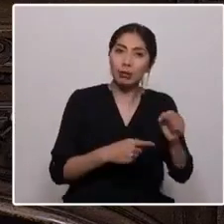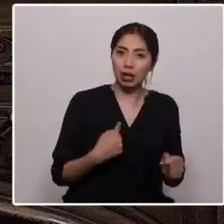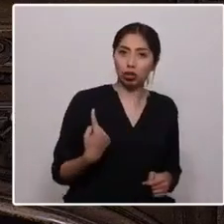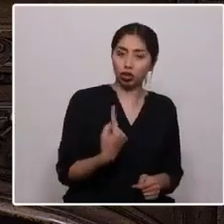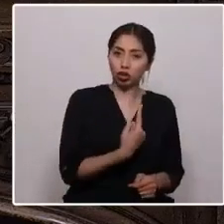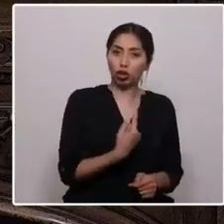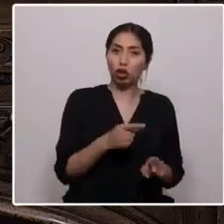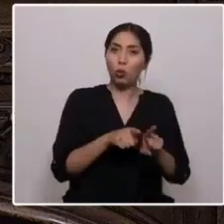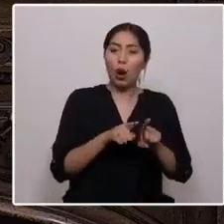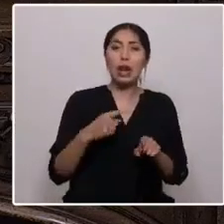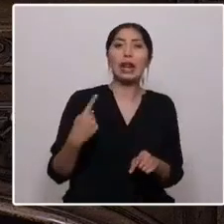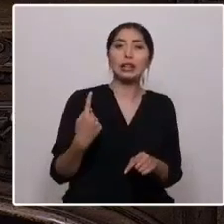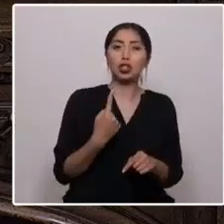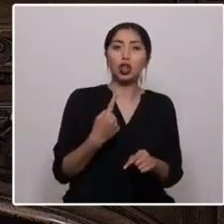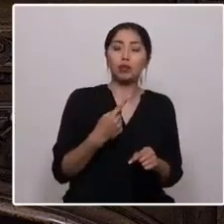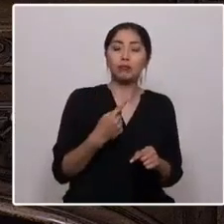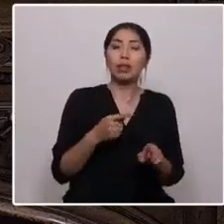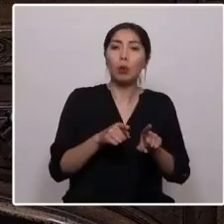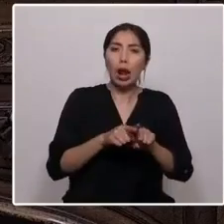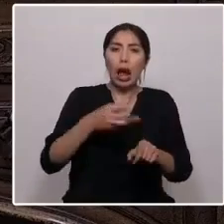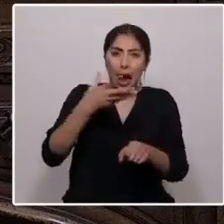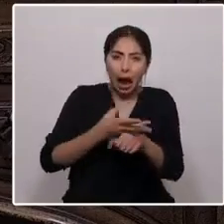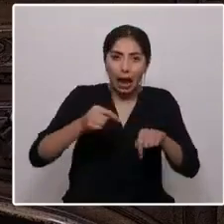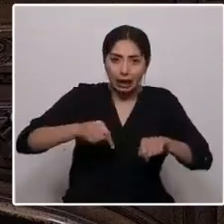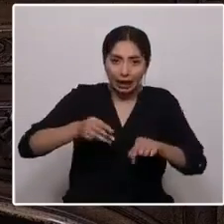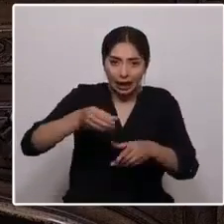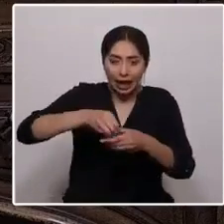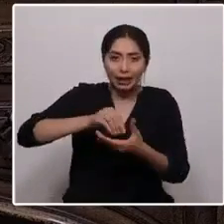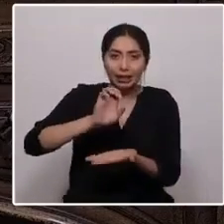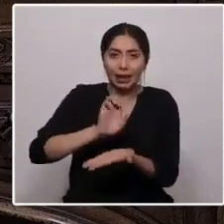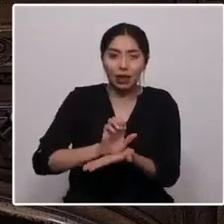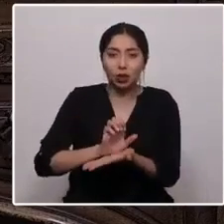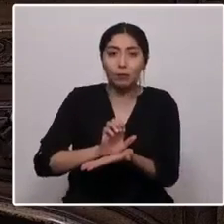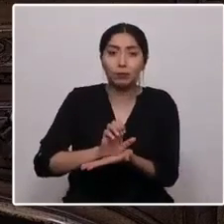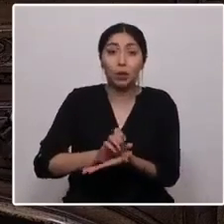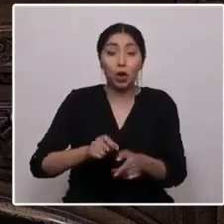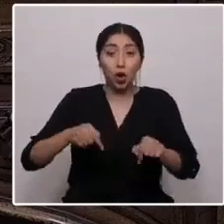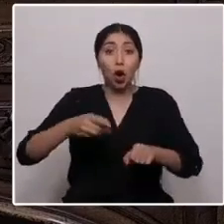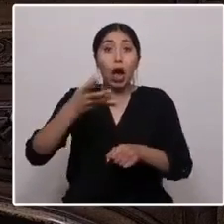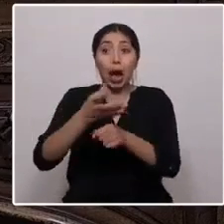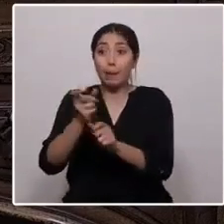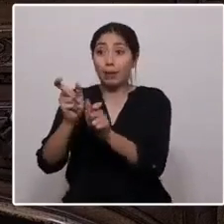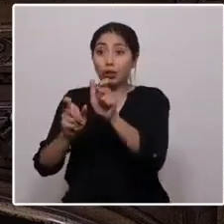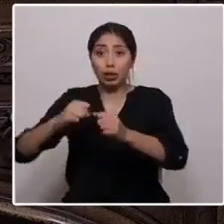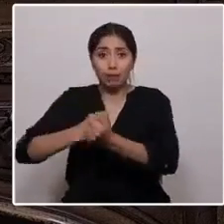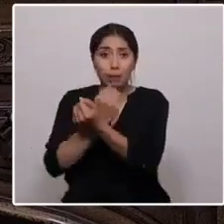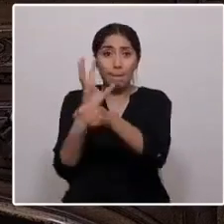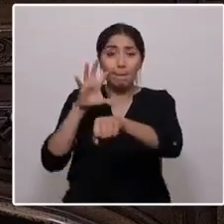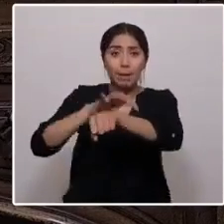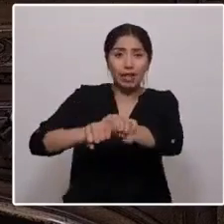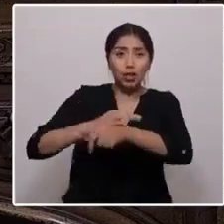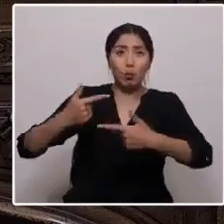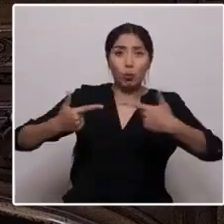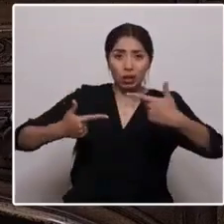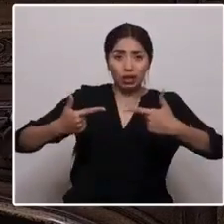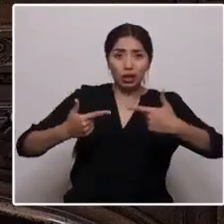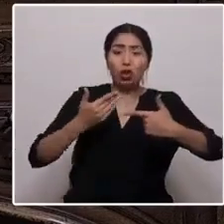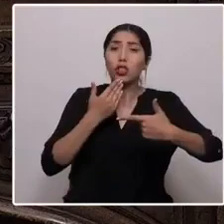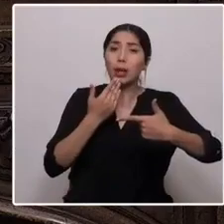preexistente en el Estado actual. Hoy existen presos políticos por la gesta heroica de los pueblos de Chile,